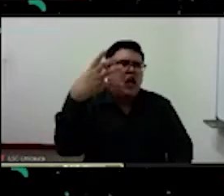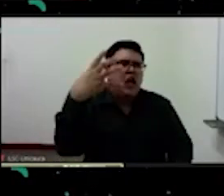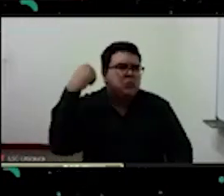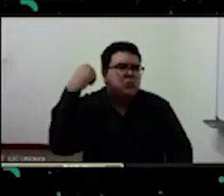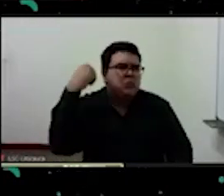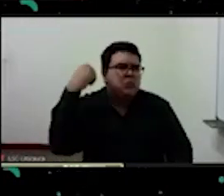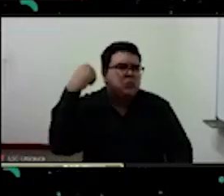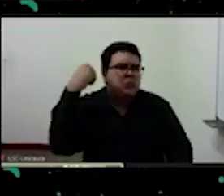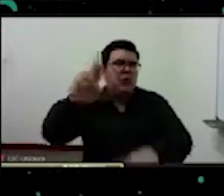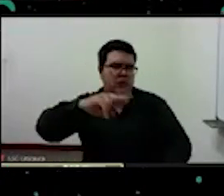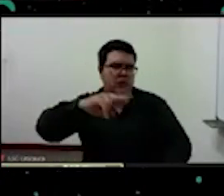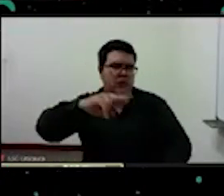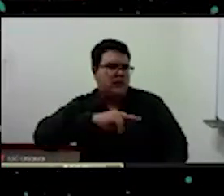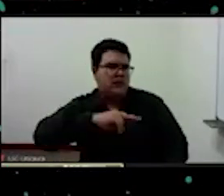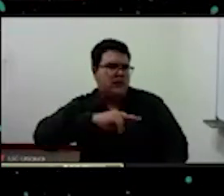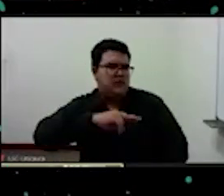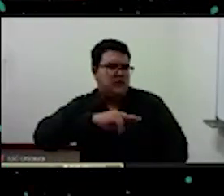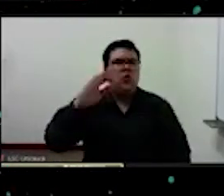judeocristiana